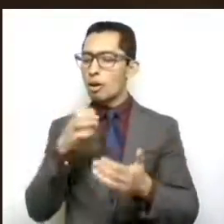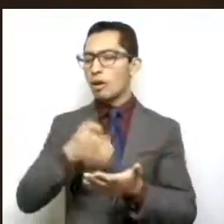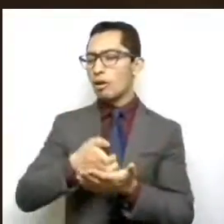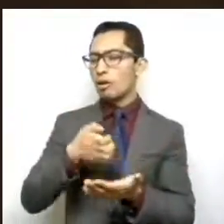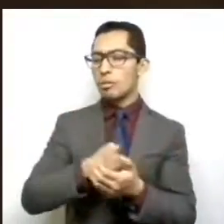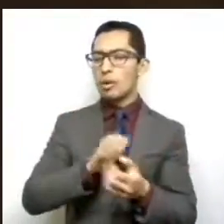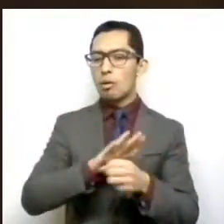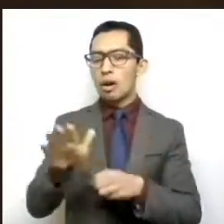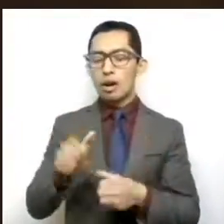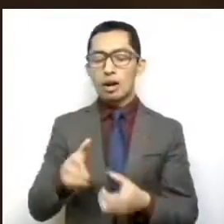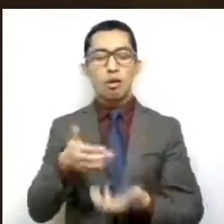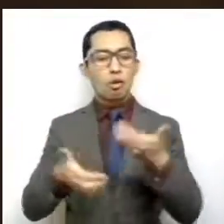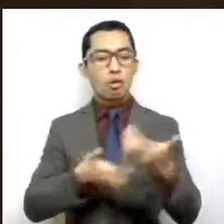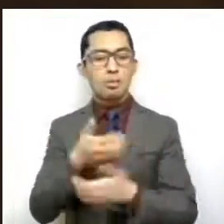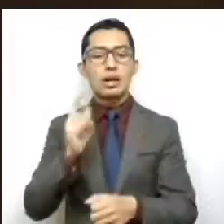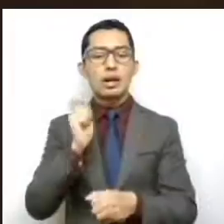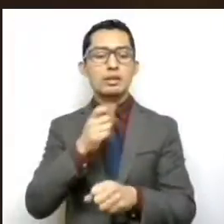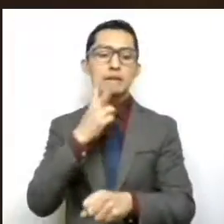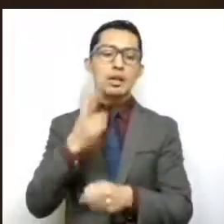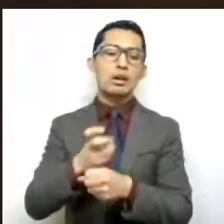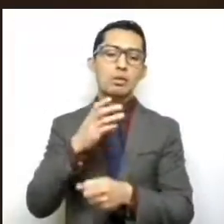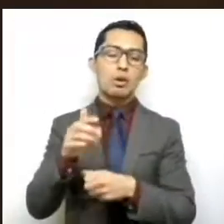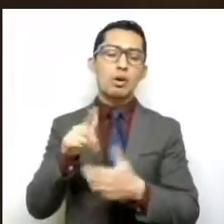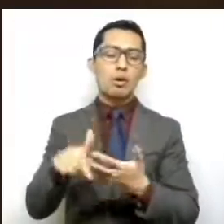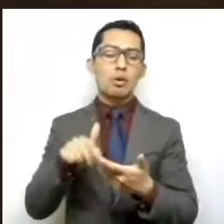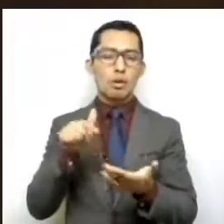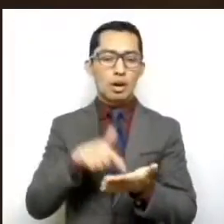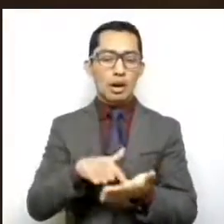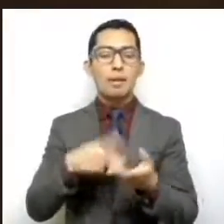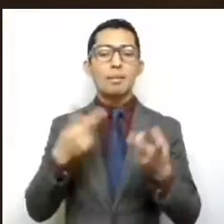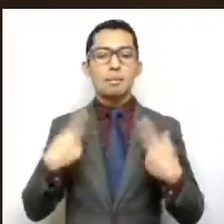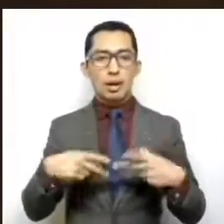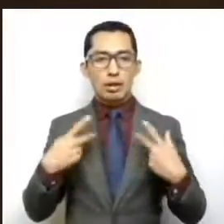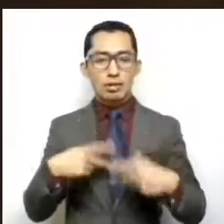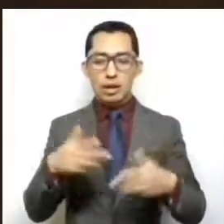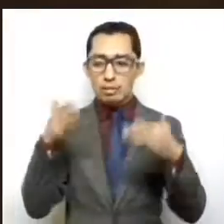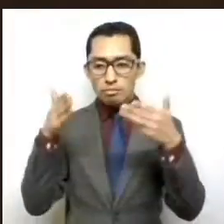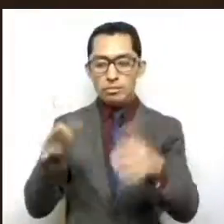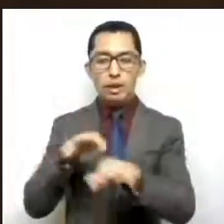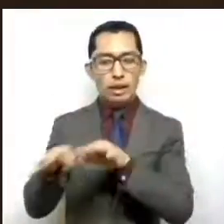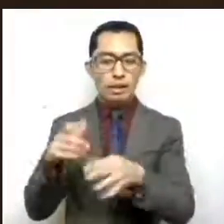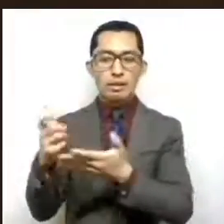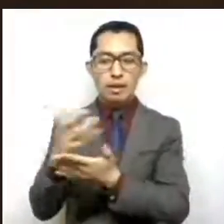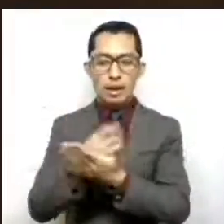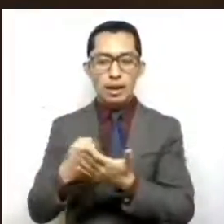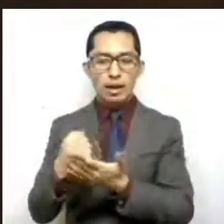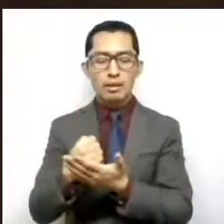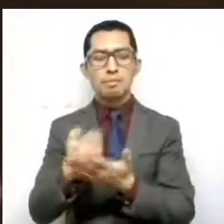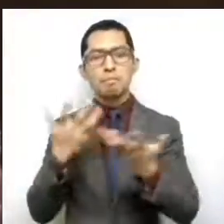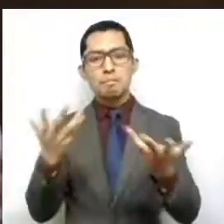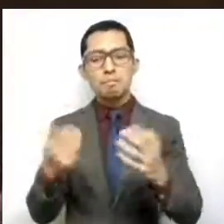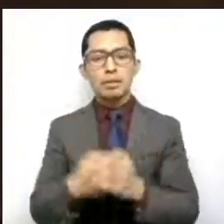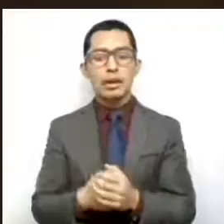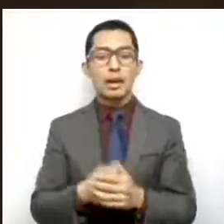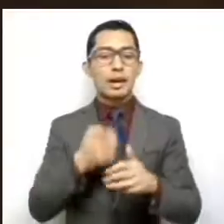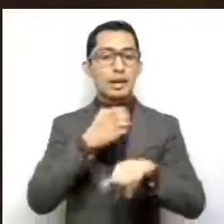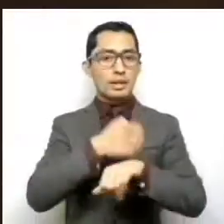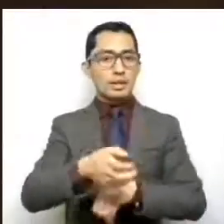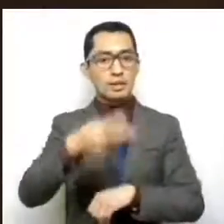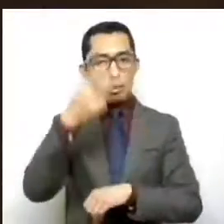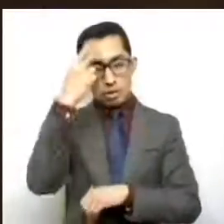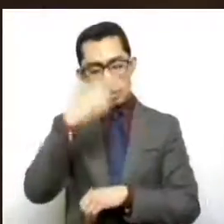el comercio ocupa el segundo lugar por el número de personas que trabaja en él, de los cuales el Estado de México,